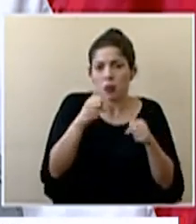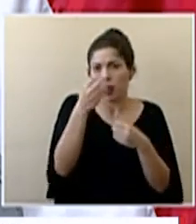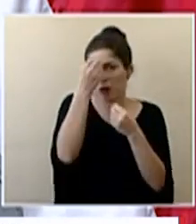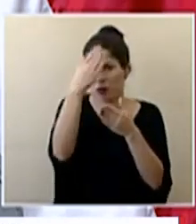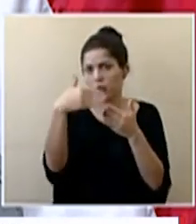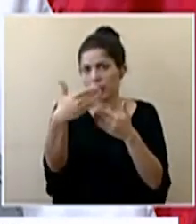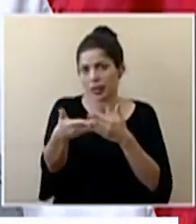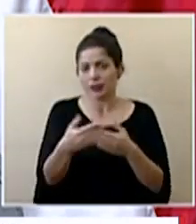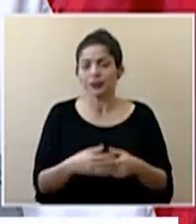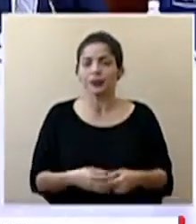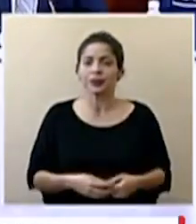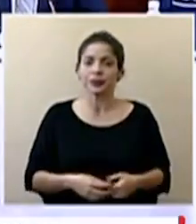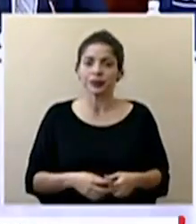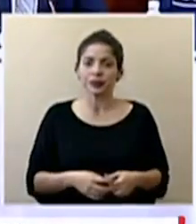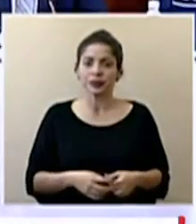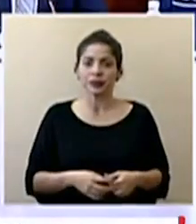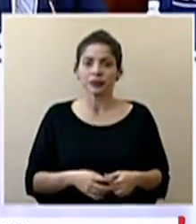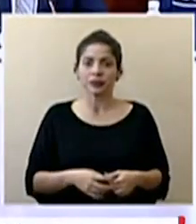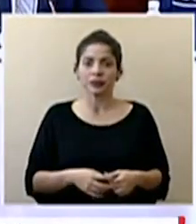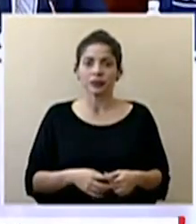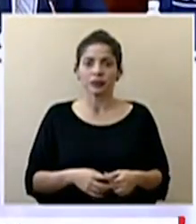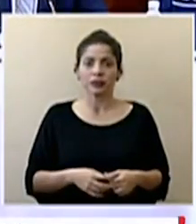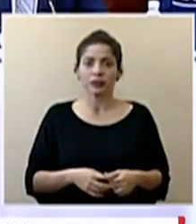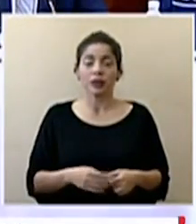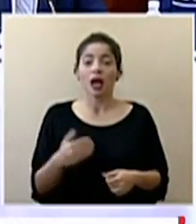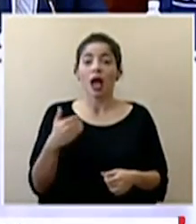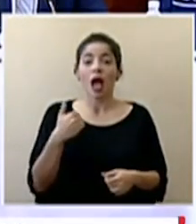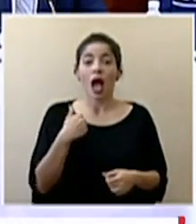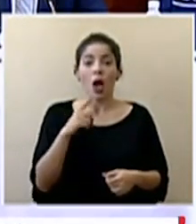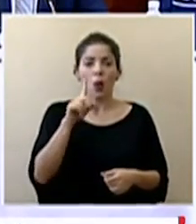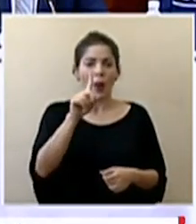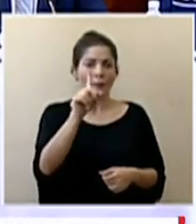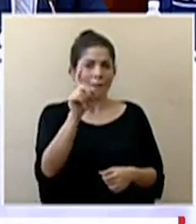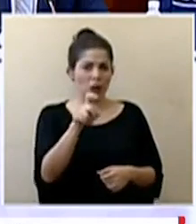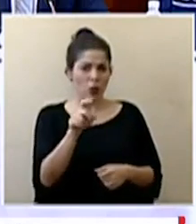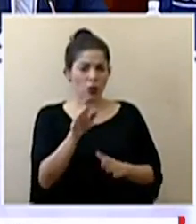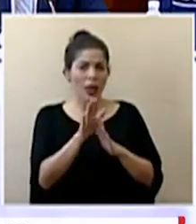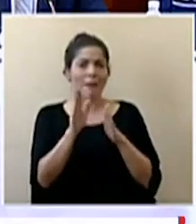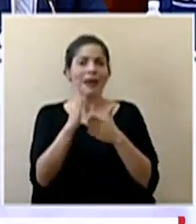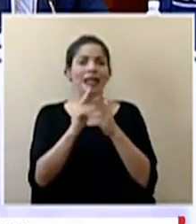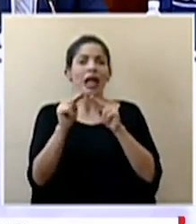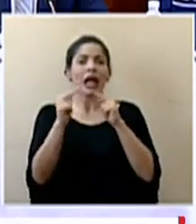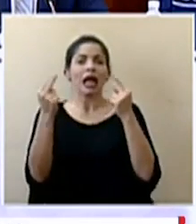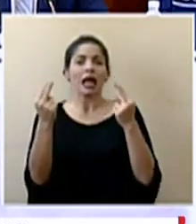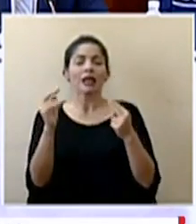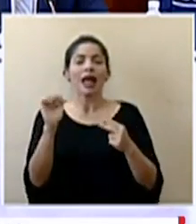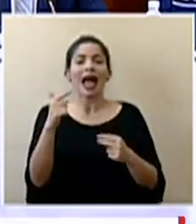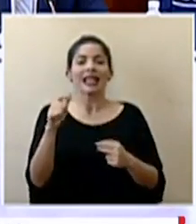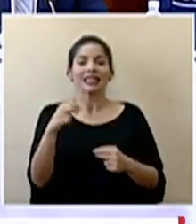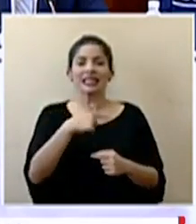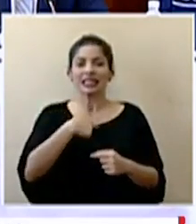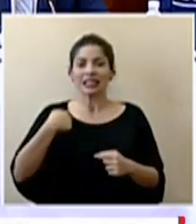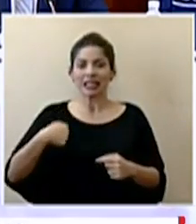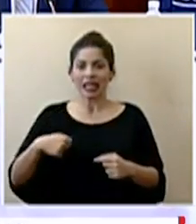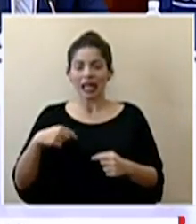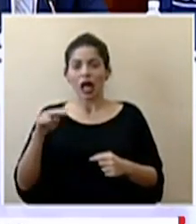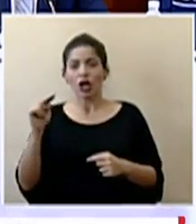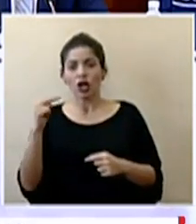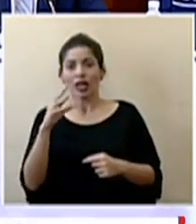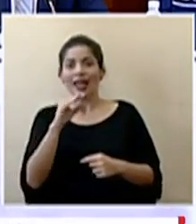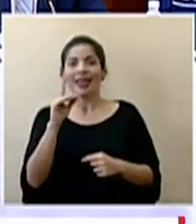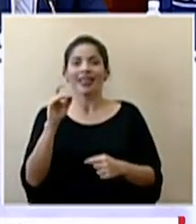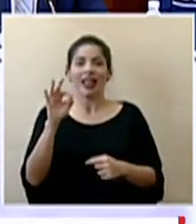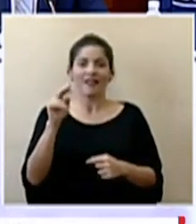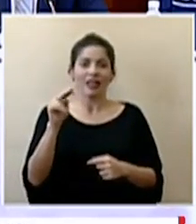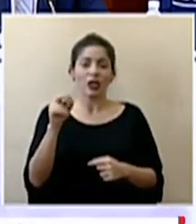informar posteriormente tenemos una consulta amplia de Nación de la Agencia China de Noticias y de Delfino Ministro